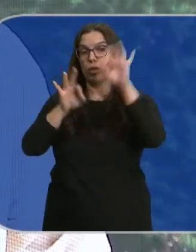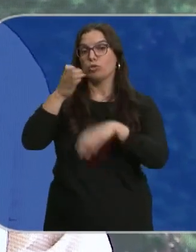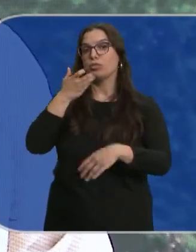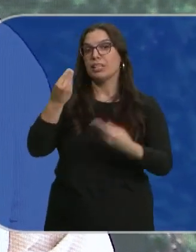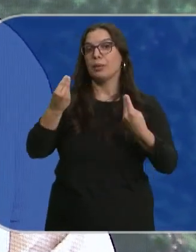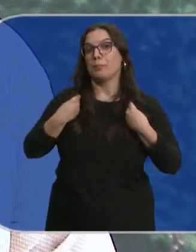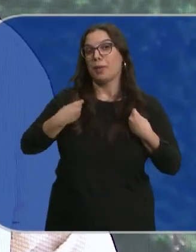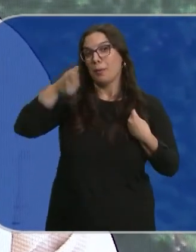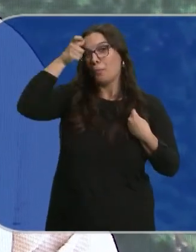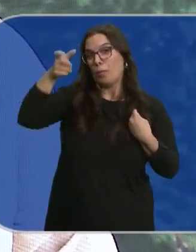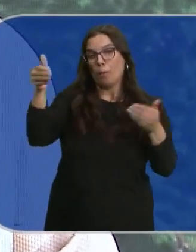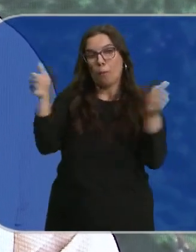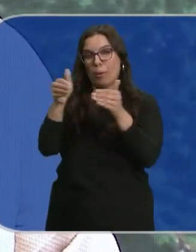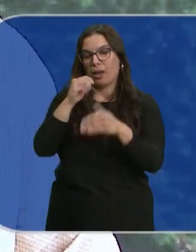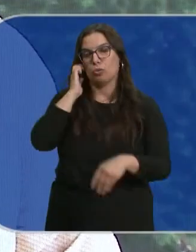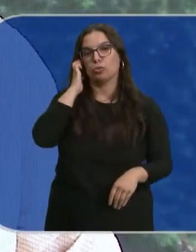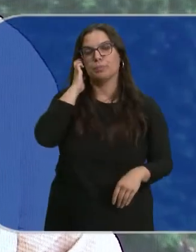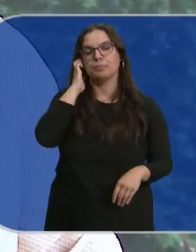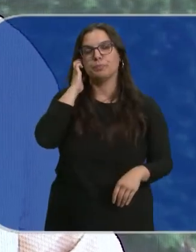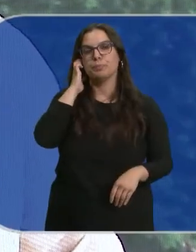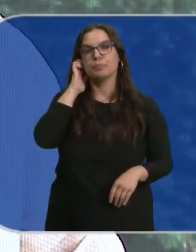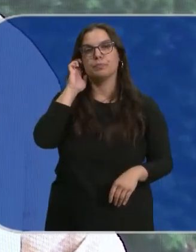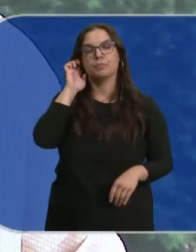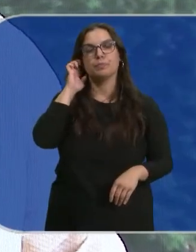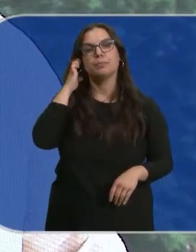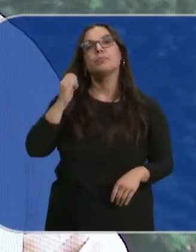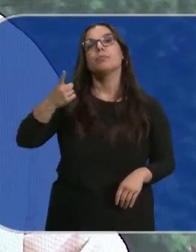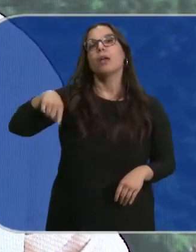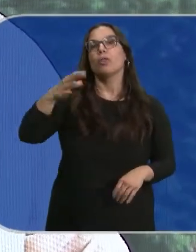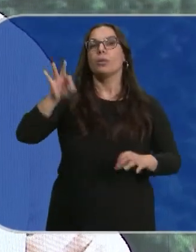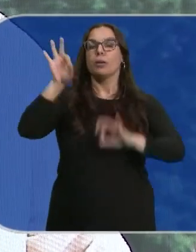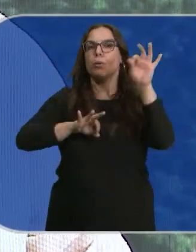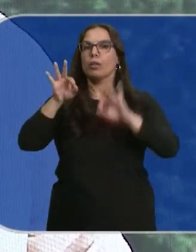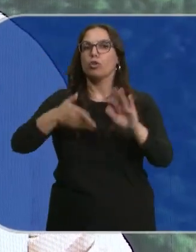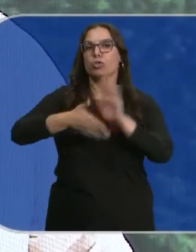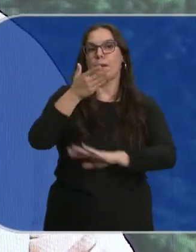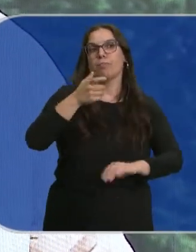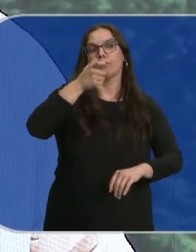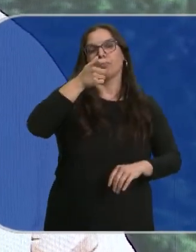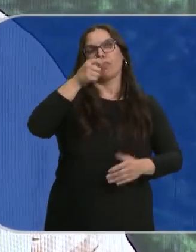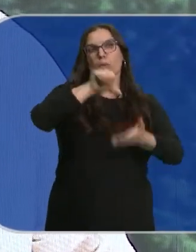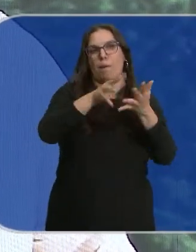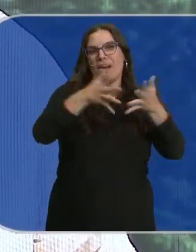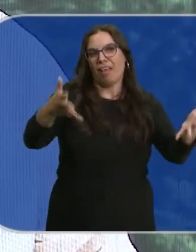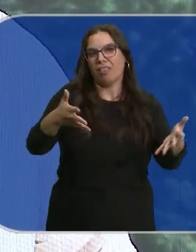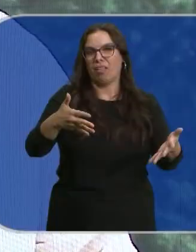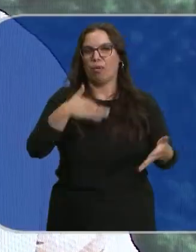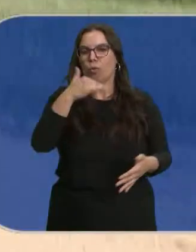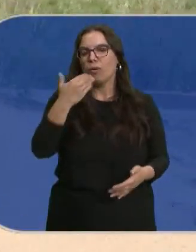localidades de menos de 20.000 habitantes. En la mitad de los casos trasladaron su lugar de residencia a municipios más grandes de los que partían.